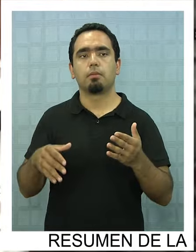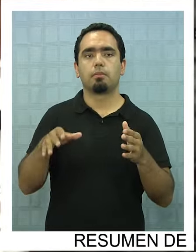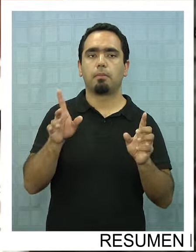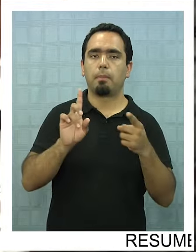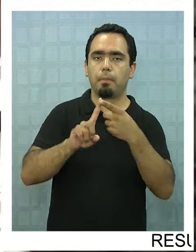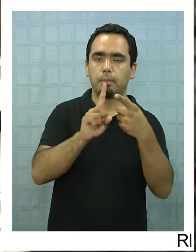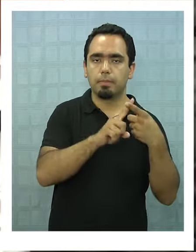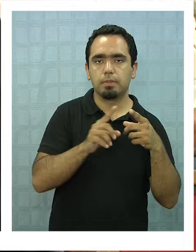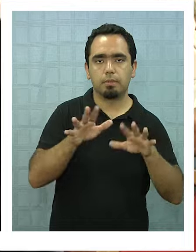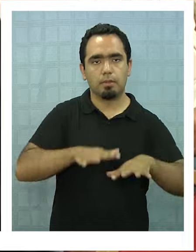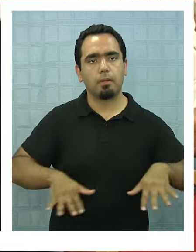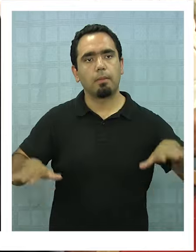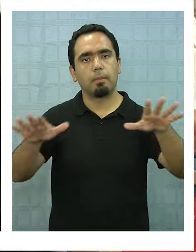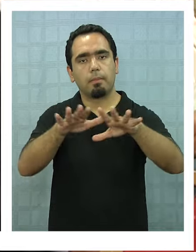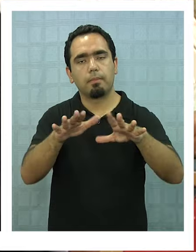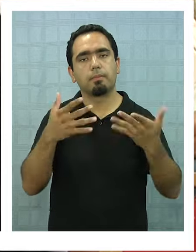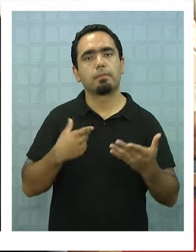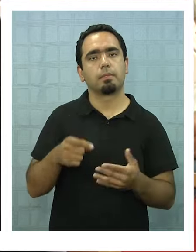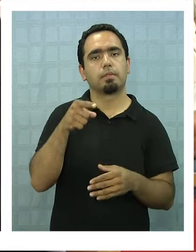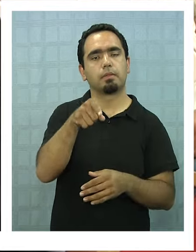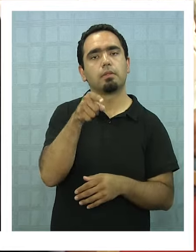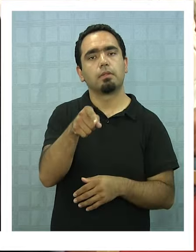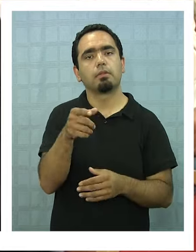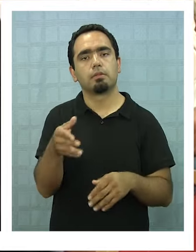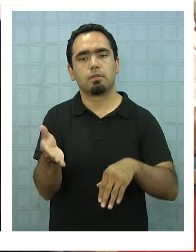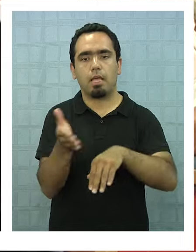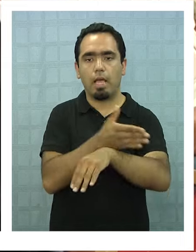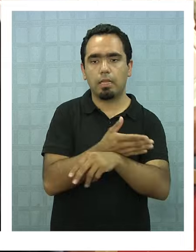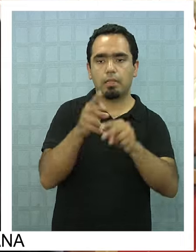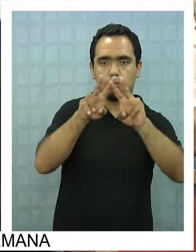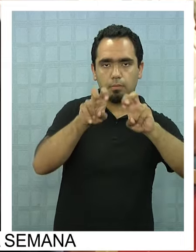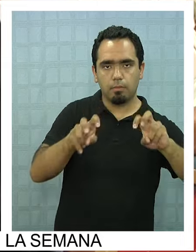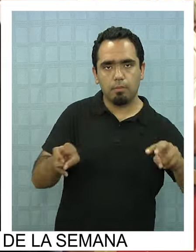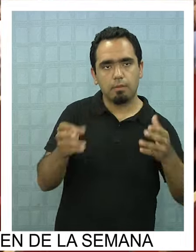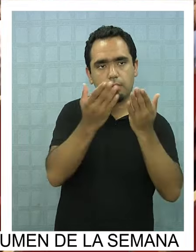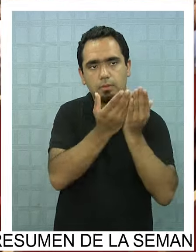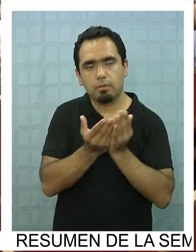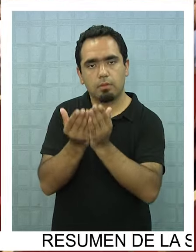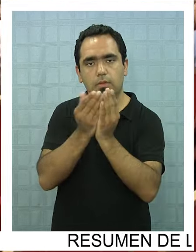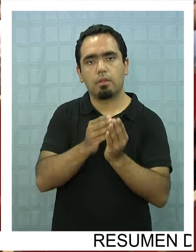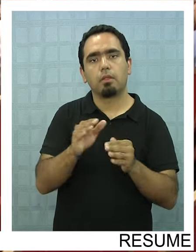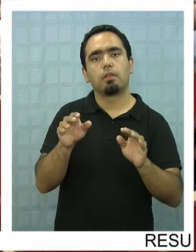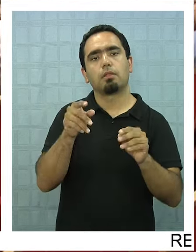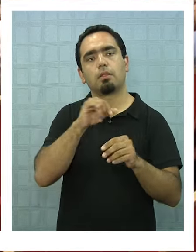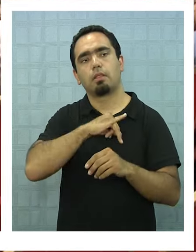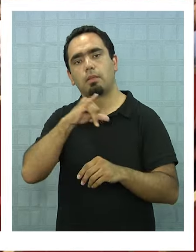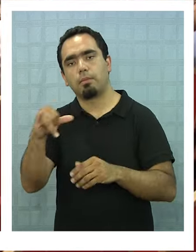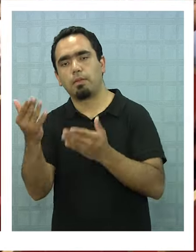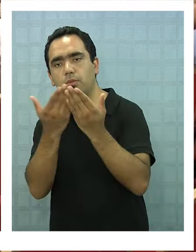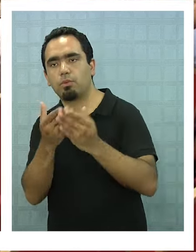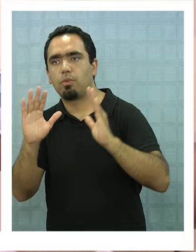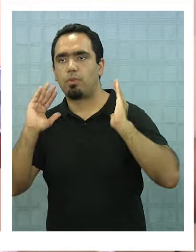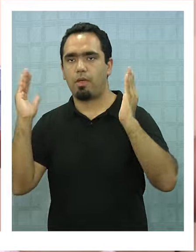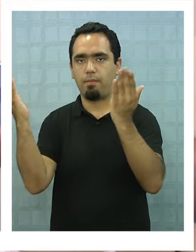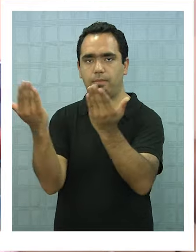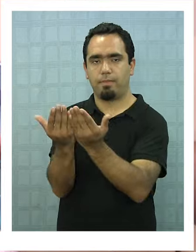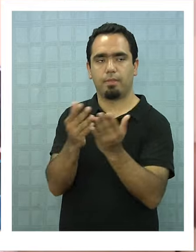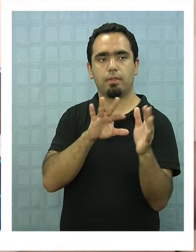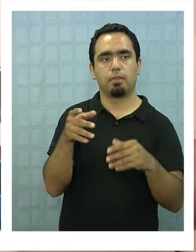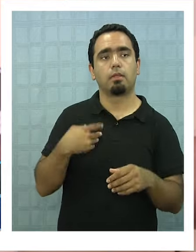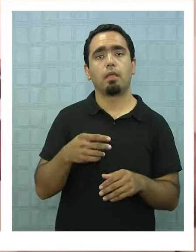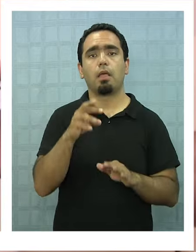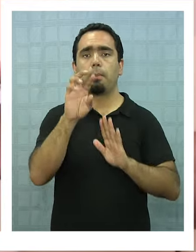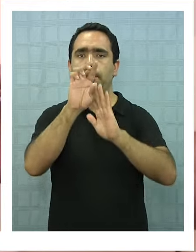ambiental comunitaria anticipada, PACA, proceso previo a la presentación del estudio de impacto ambiental. Es el